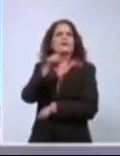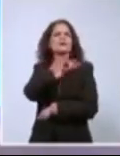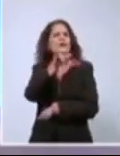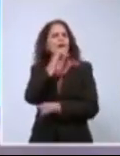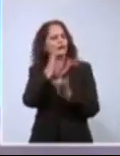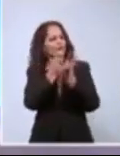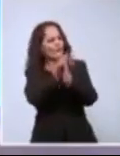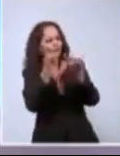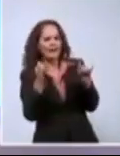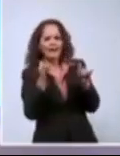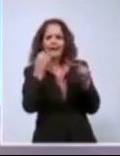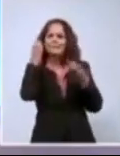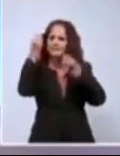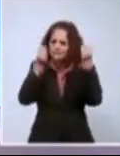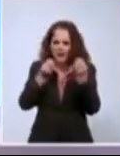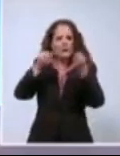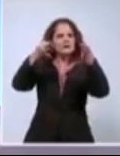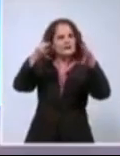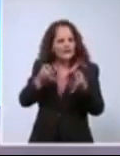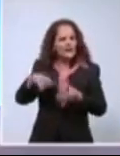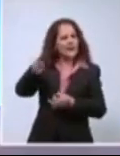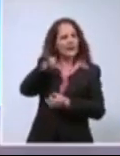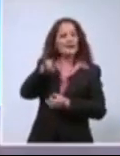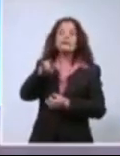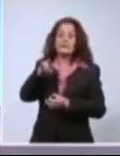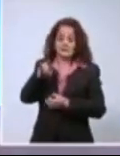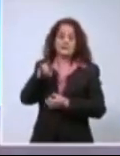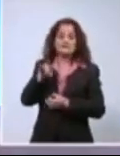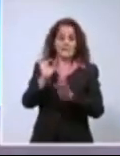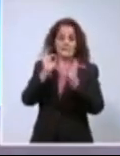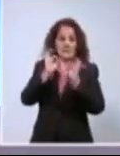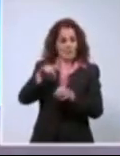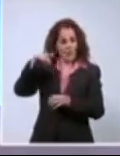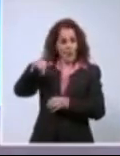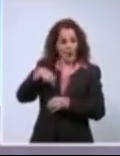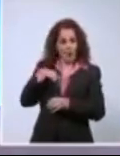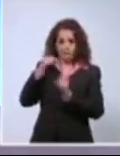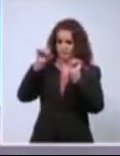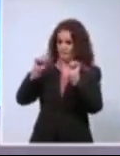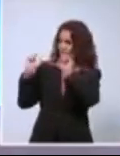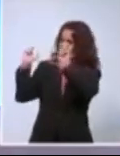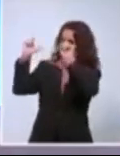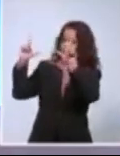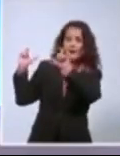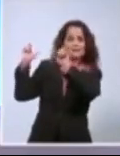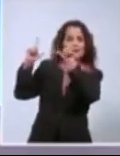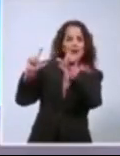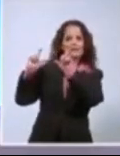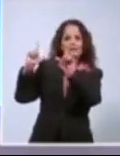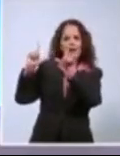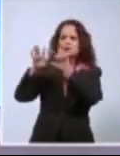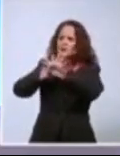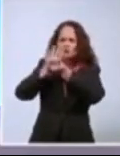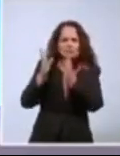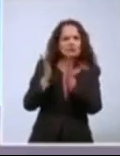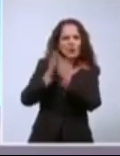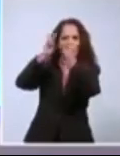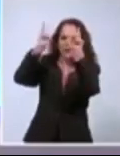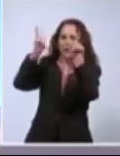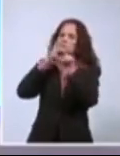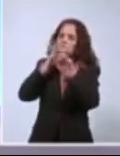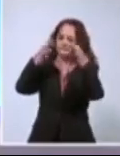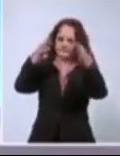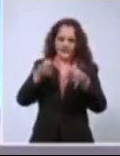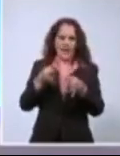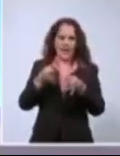en mostrar la verdad? Pues todo esto que aquí se ha mostrado y que tendremos hoy es verdad, y está aquí porque la mayoría quiere